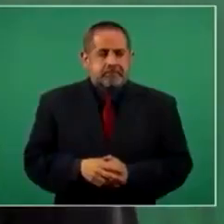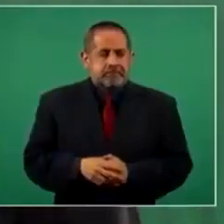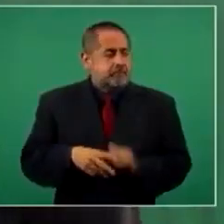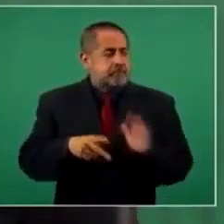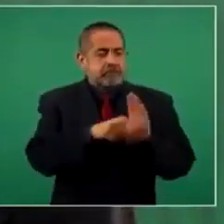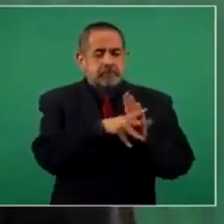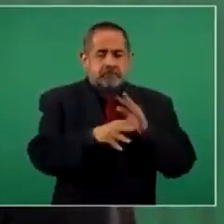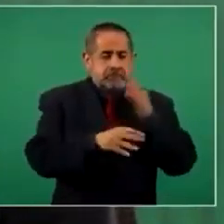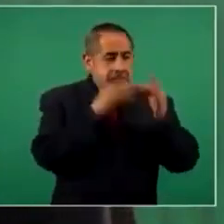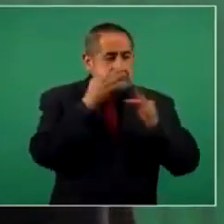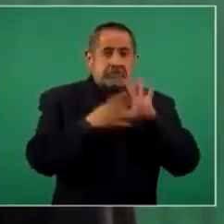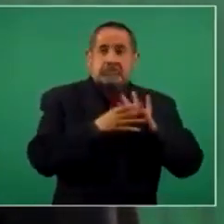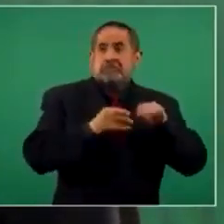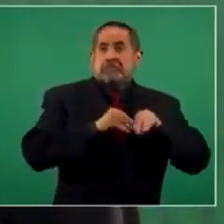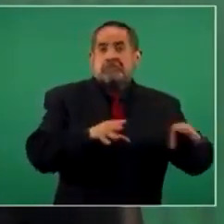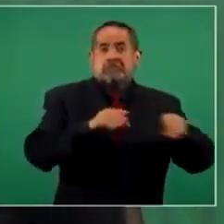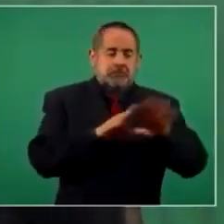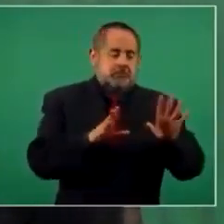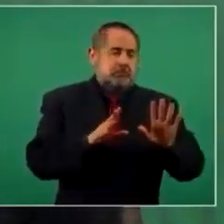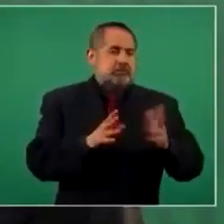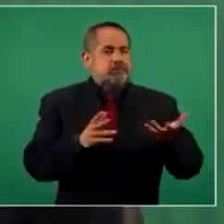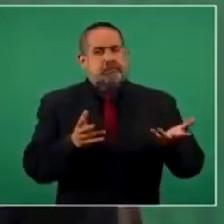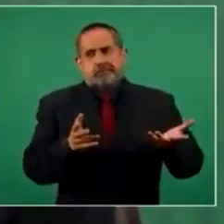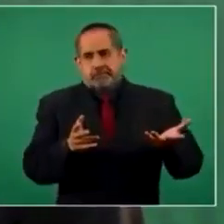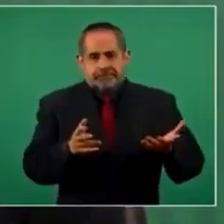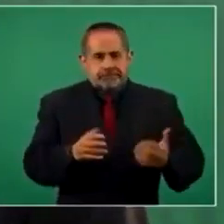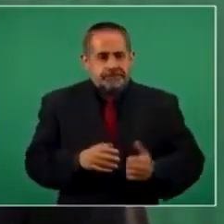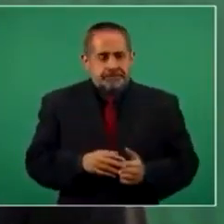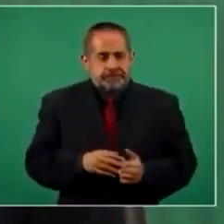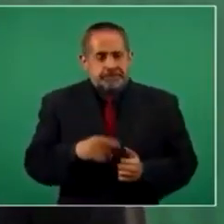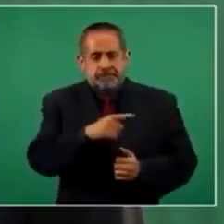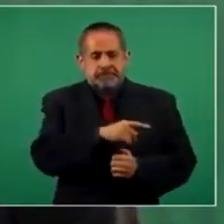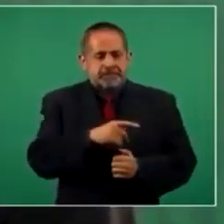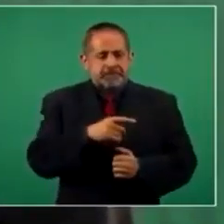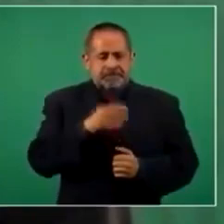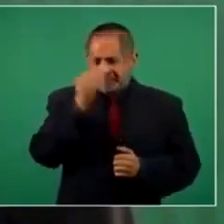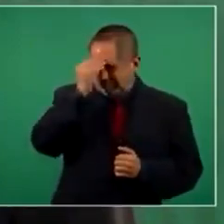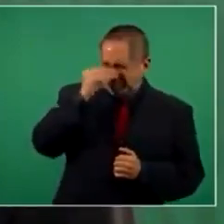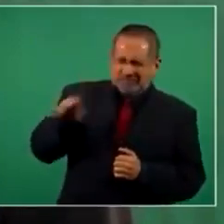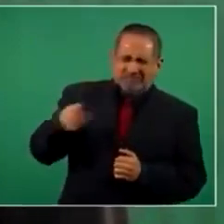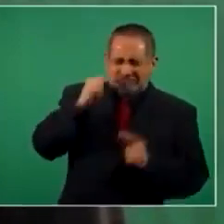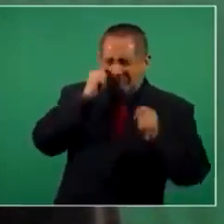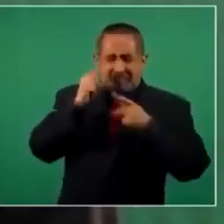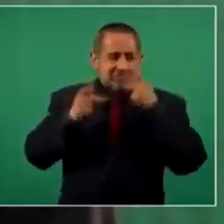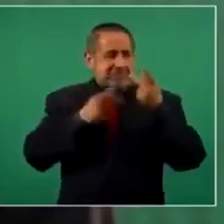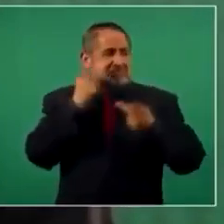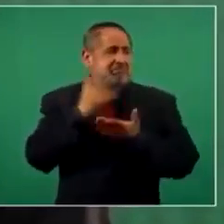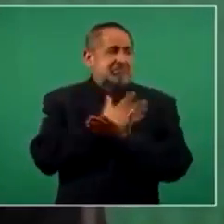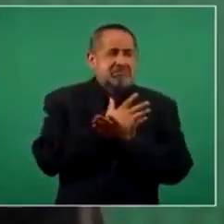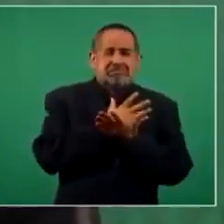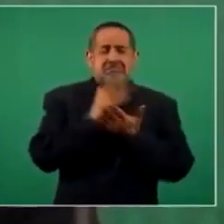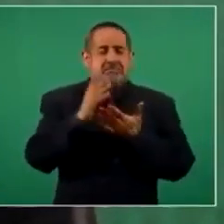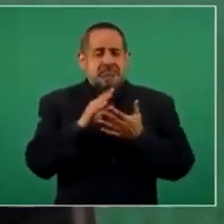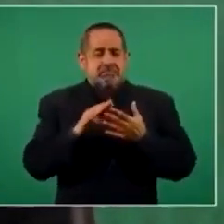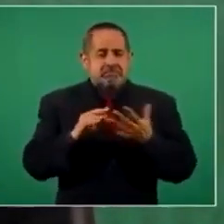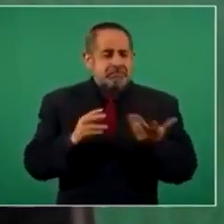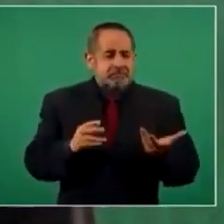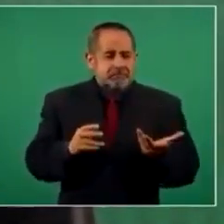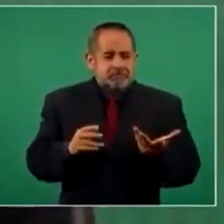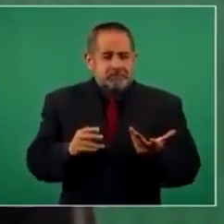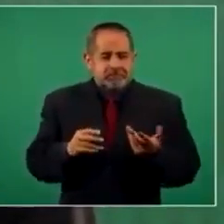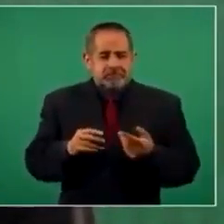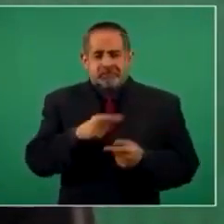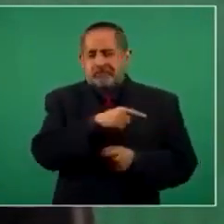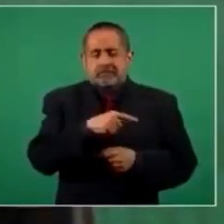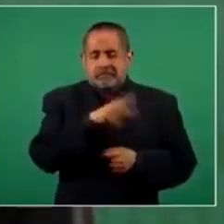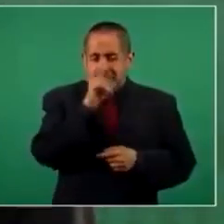La prensa, que no le importa si hay paros